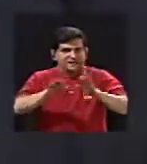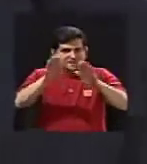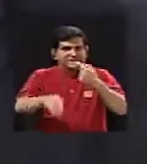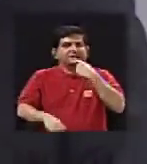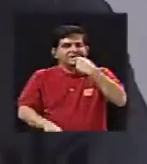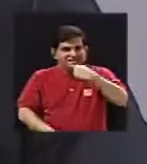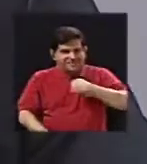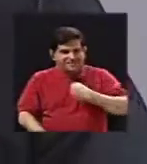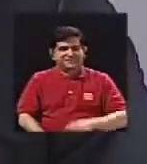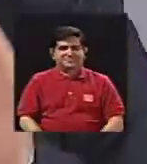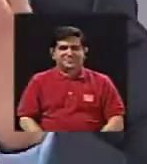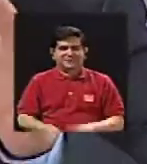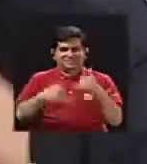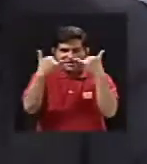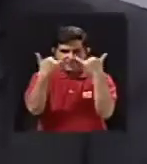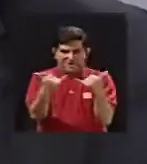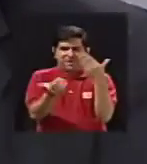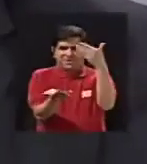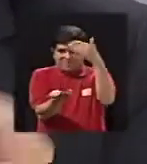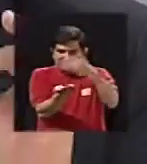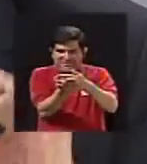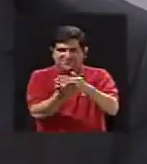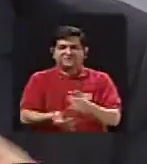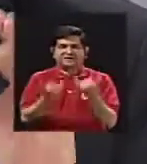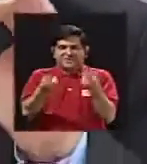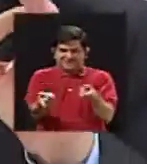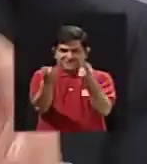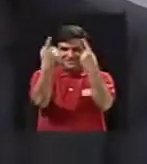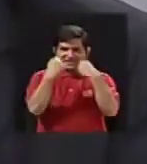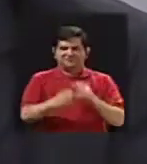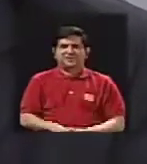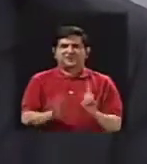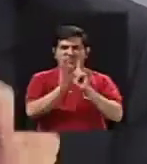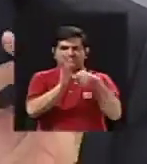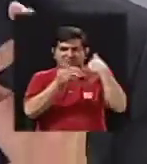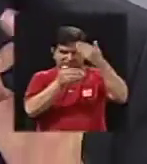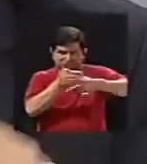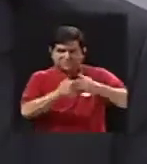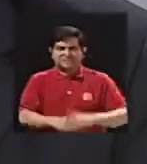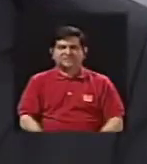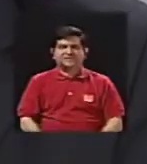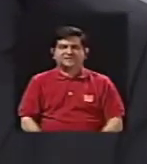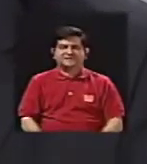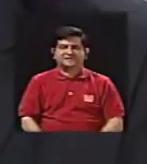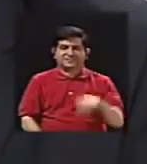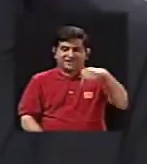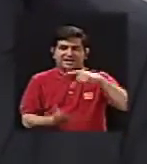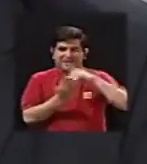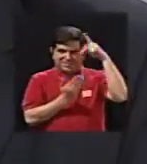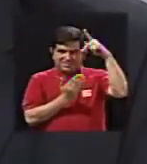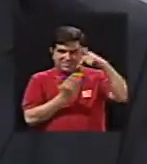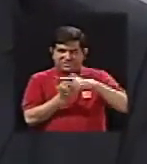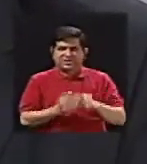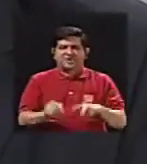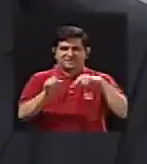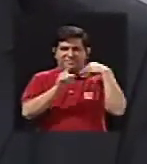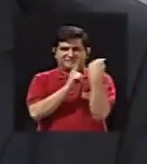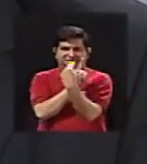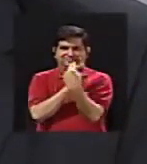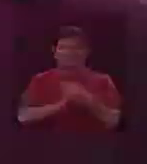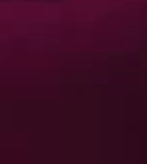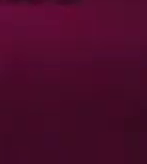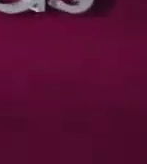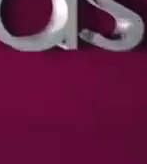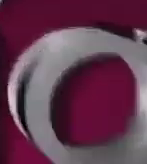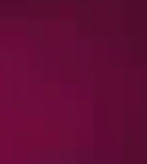nos ha dado, nos vamos a una pausa, ya volvemos en unos segundos, vuelve aquí con nosotros a su programa Puntos de Vista.